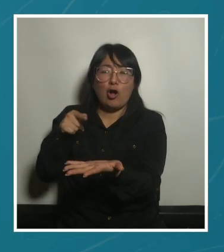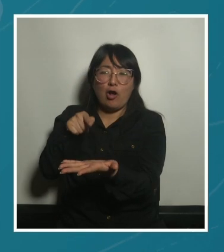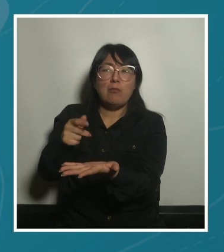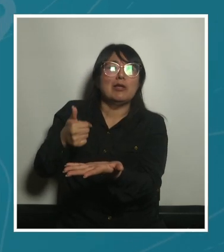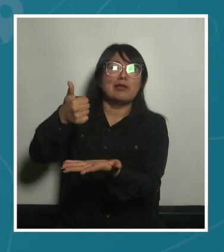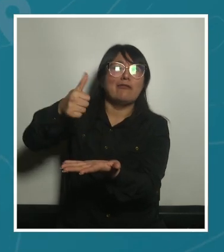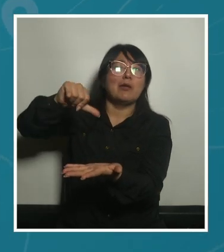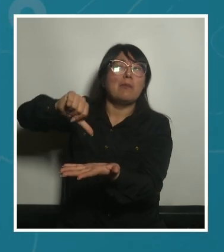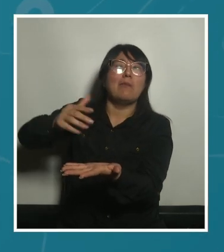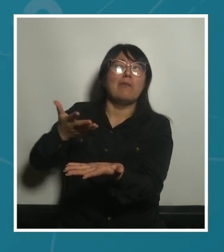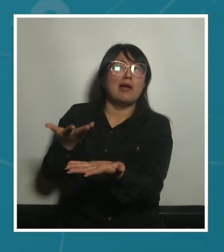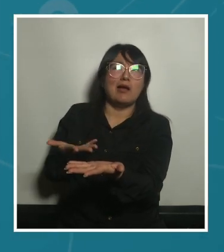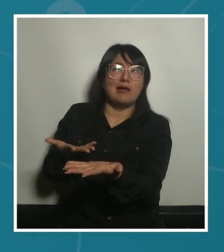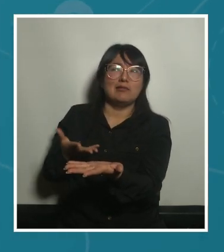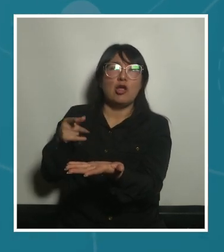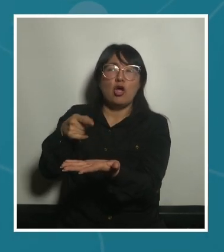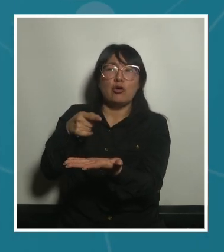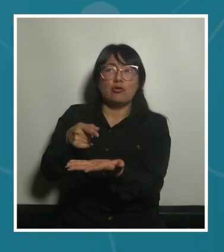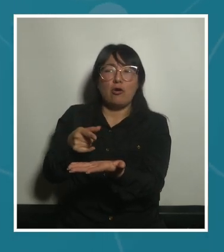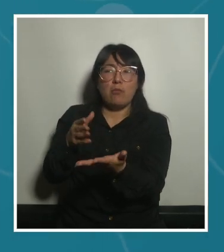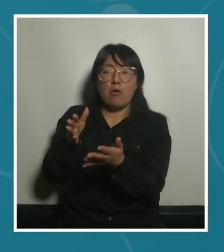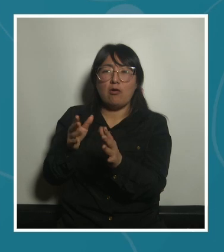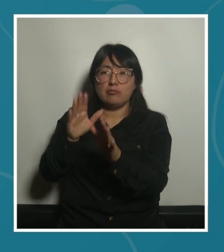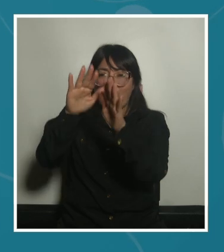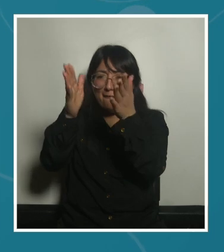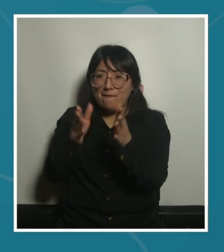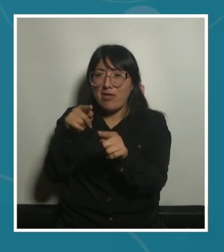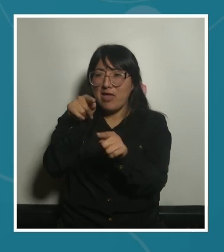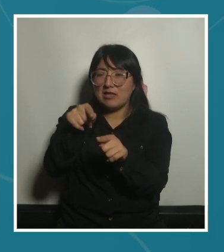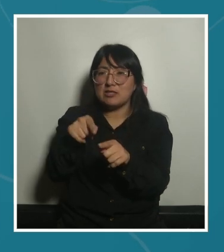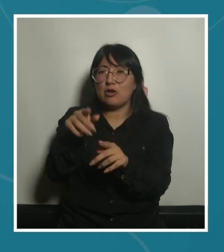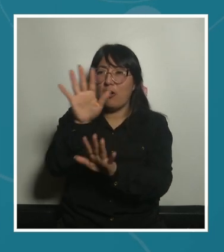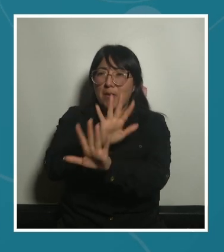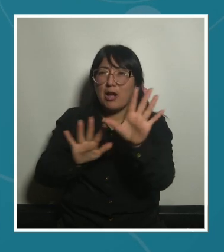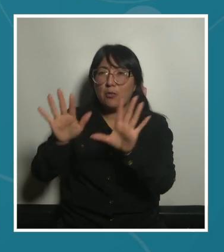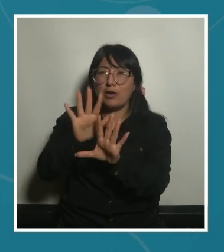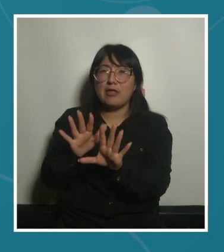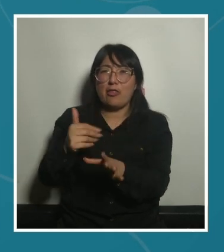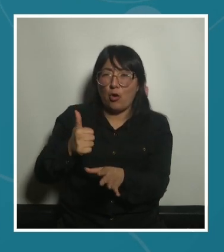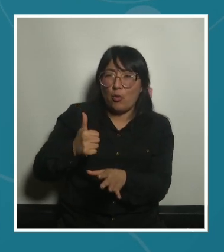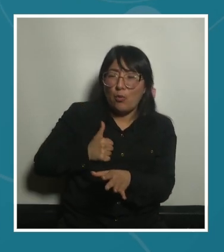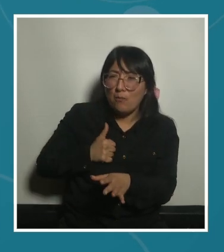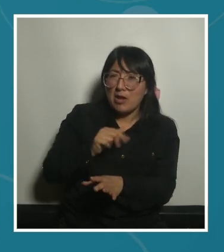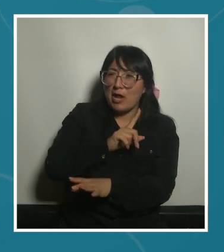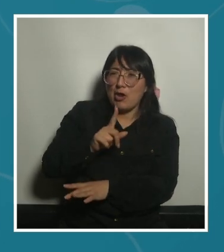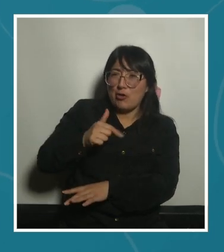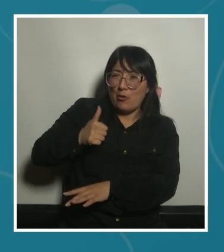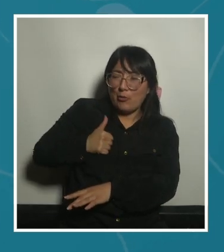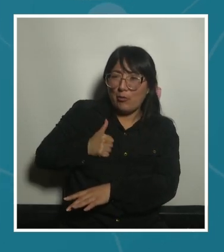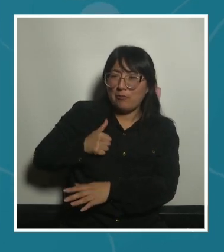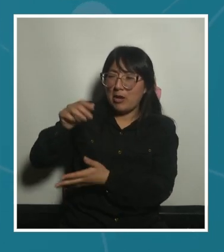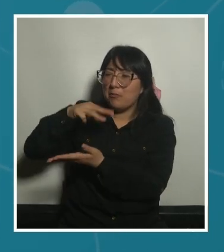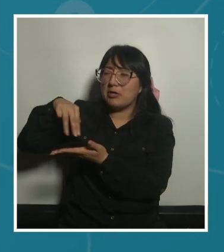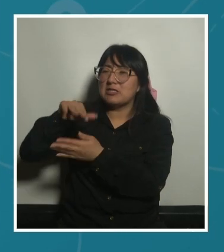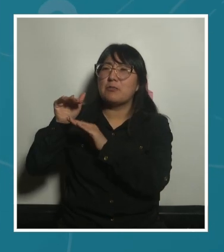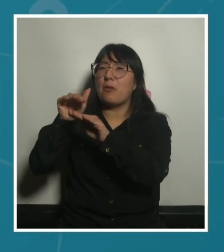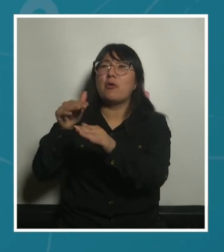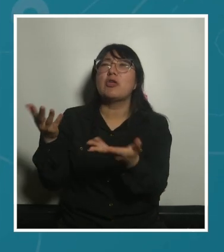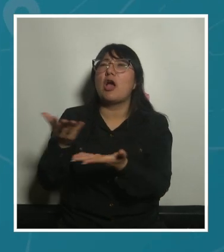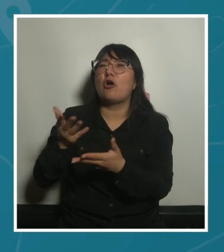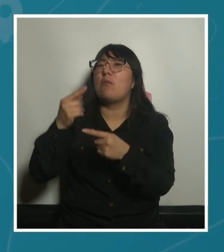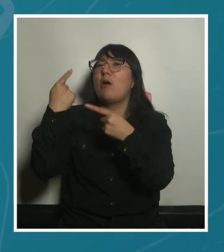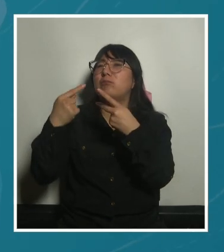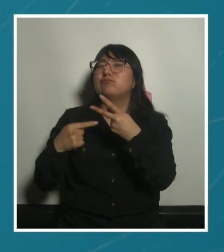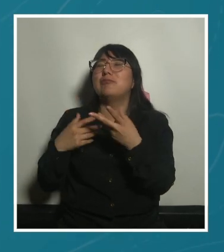cómo es este soporte físico a los cuidados en nuestro municipio desde una perspectiva muy muy muy concreta